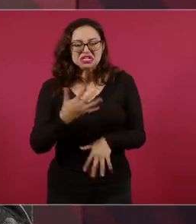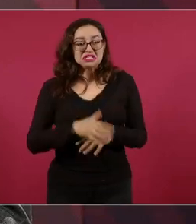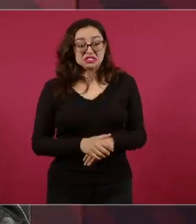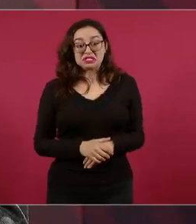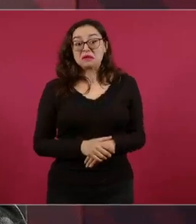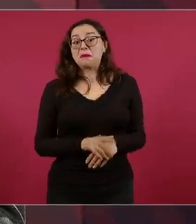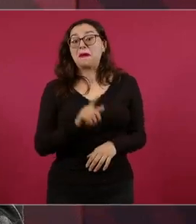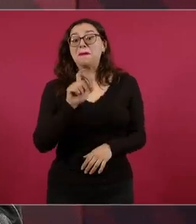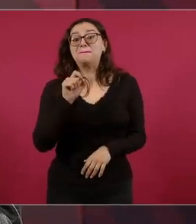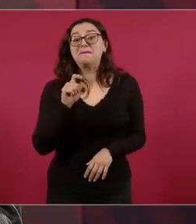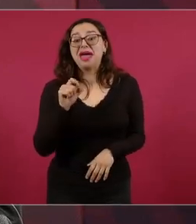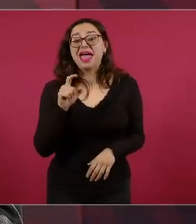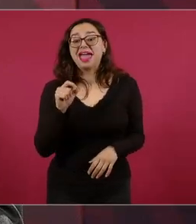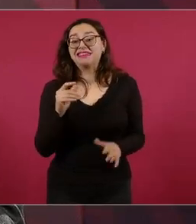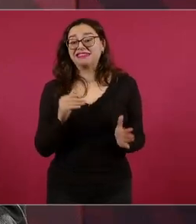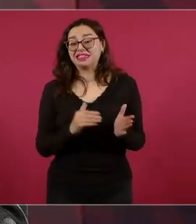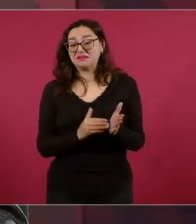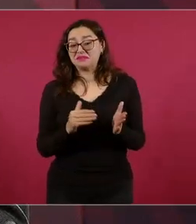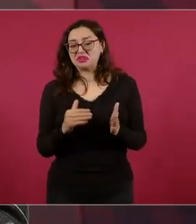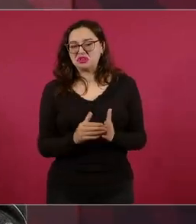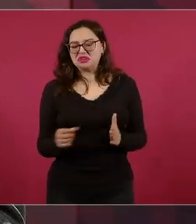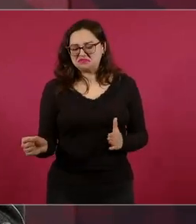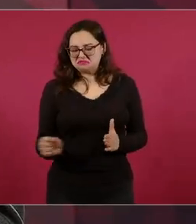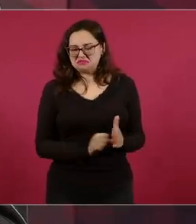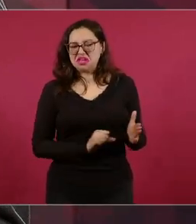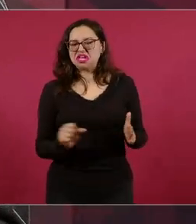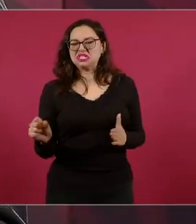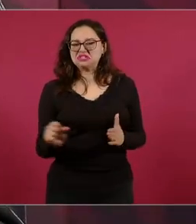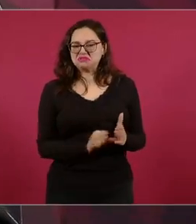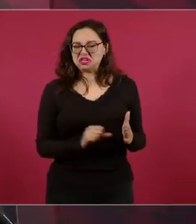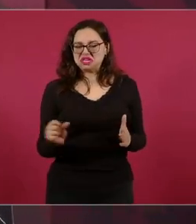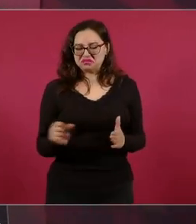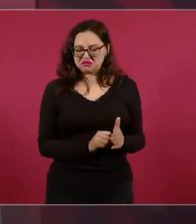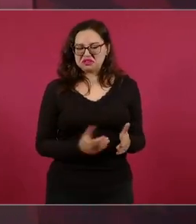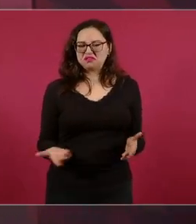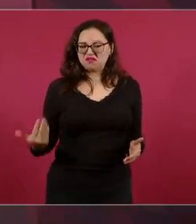uno que gana hasta 20 millones de pesos mensuales.